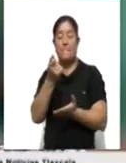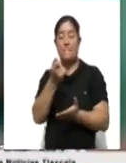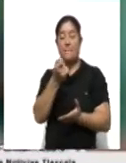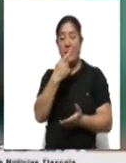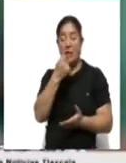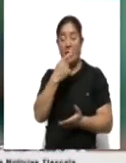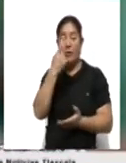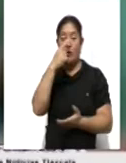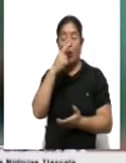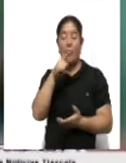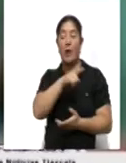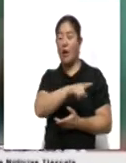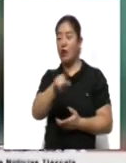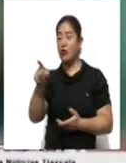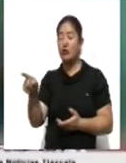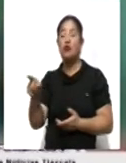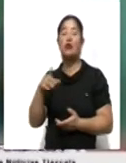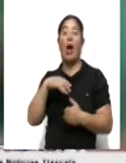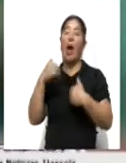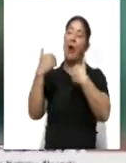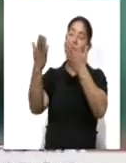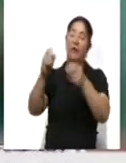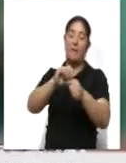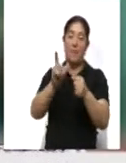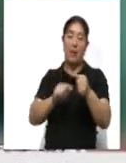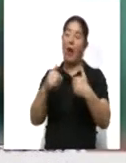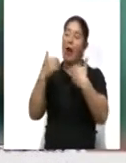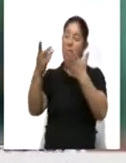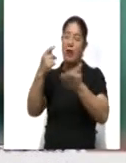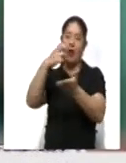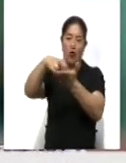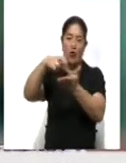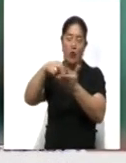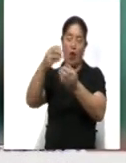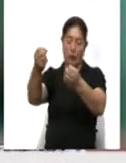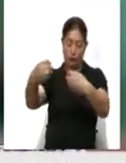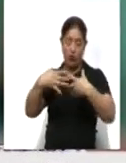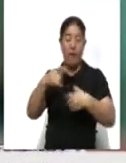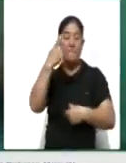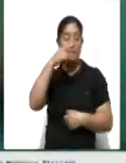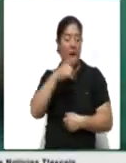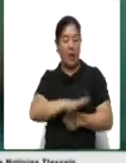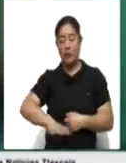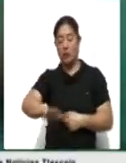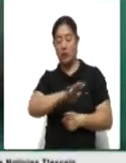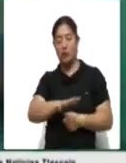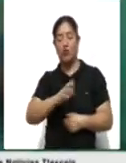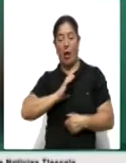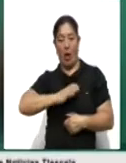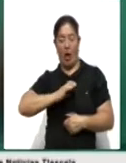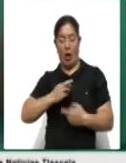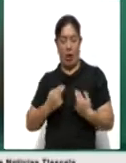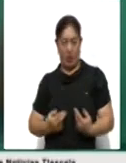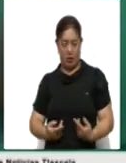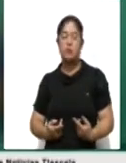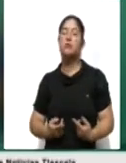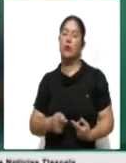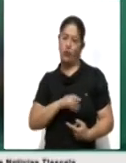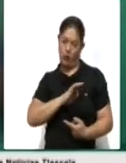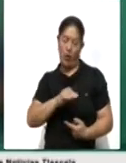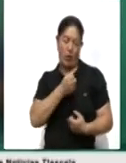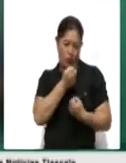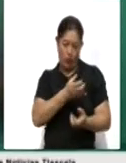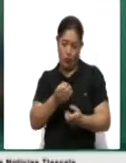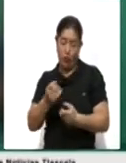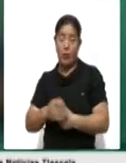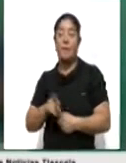son necesarios para que los menores con cáncer sean tratados. López Obrador destacó que, por ejemplo, la embajadora de México en Japón, Melva Priá, logró